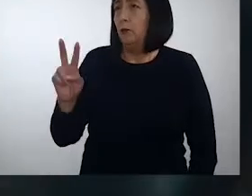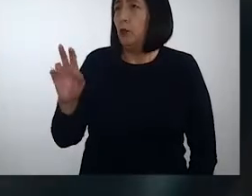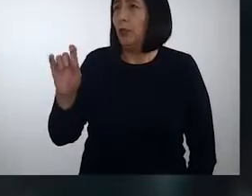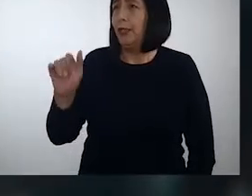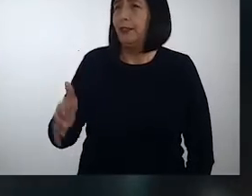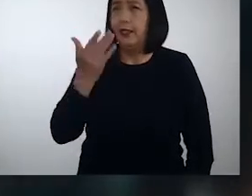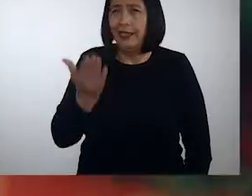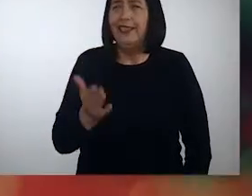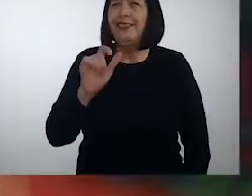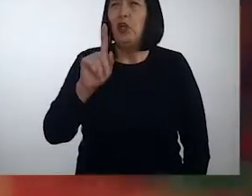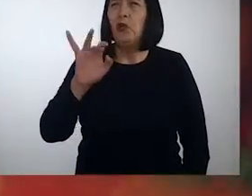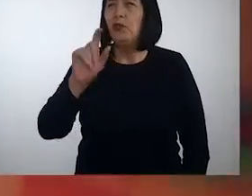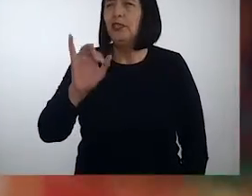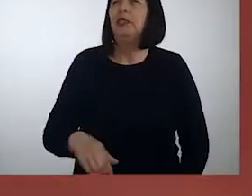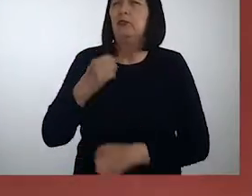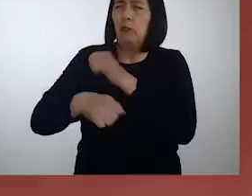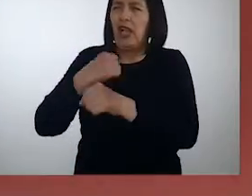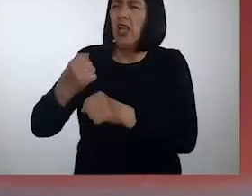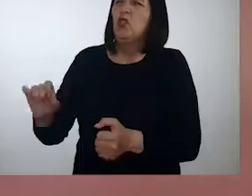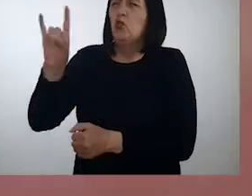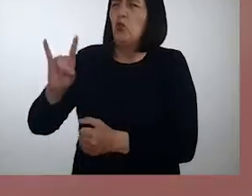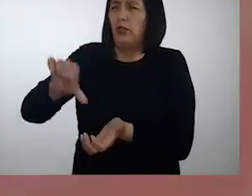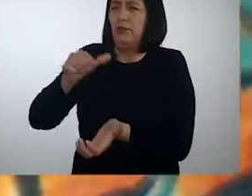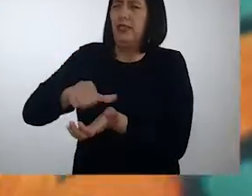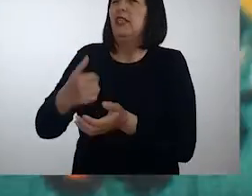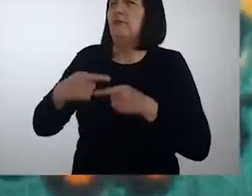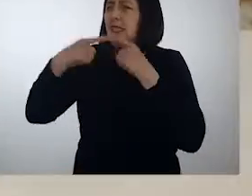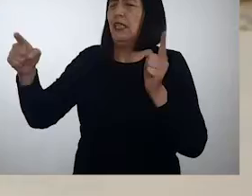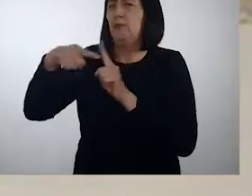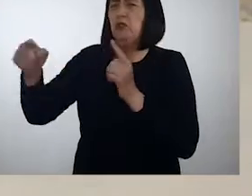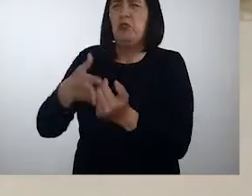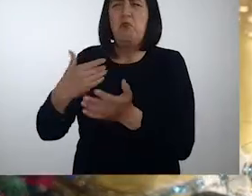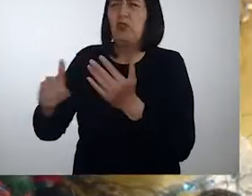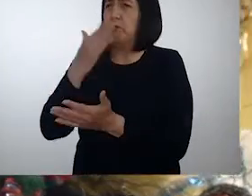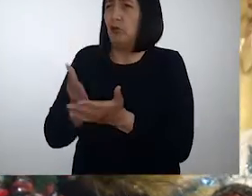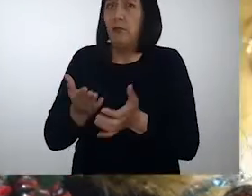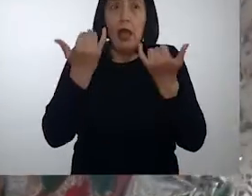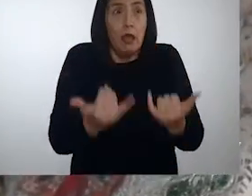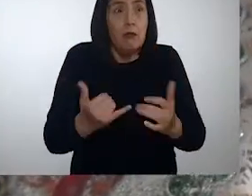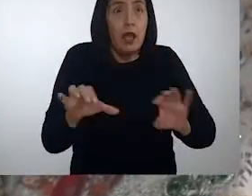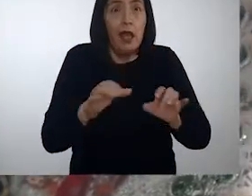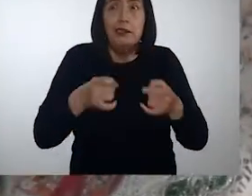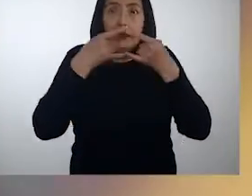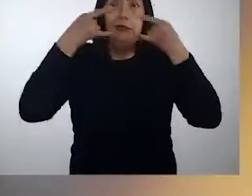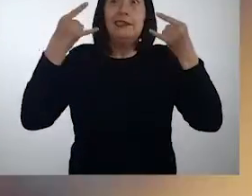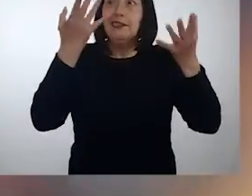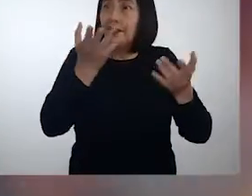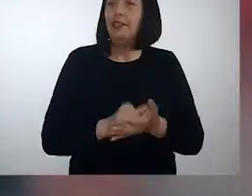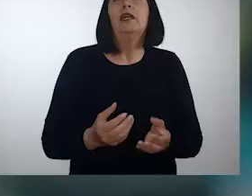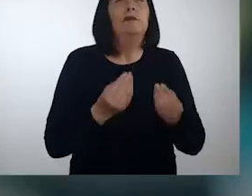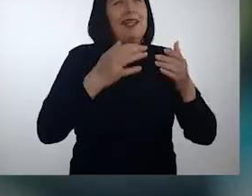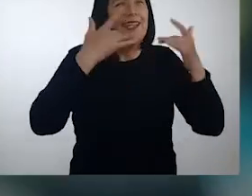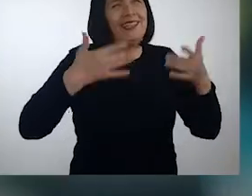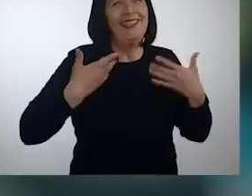Violet y Gaudencia utilizaron su arte por años para dar mensajes positivos a pesar de las dificultades. Ahora confecciona mascarillas para dar color